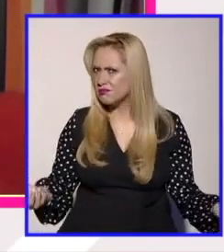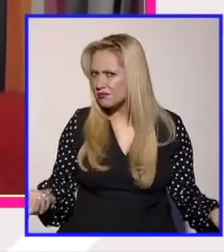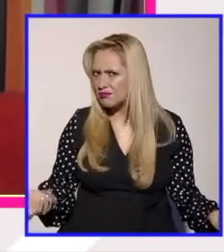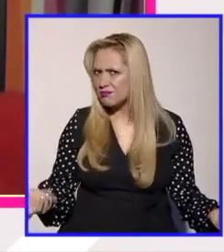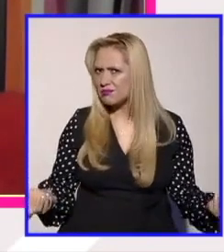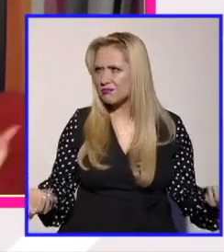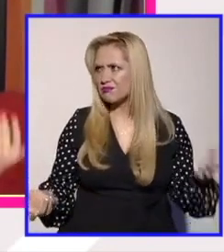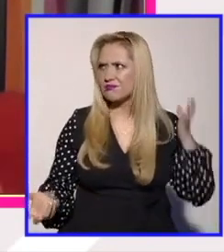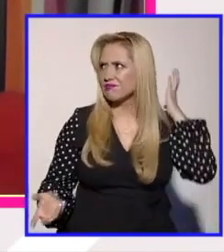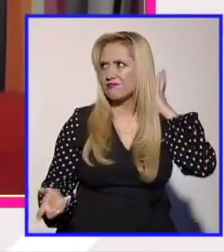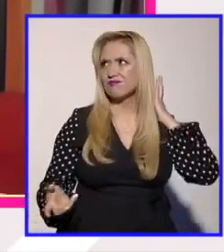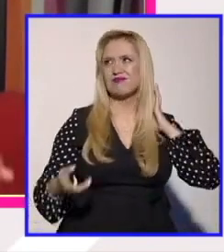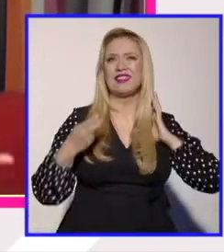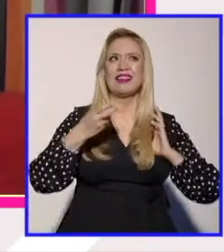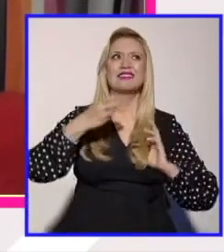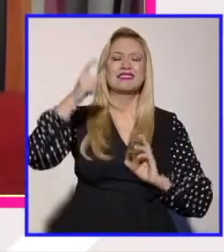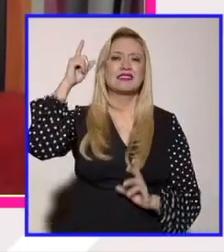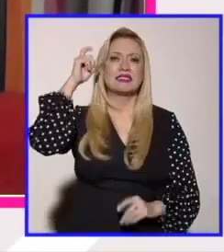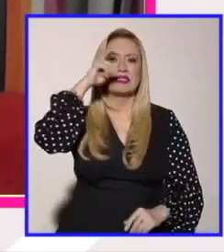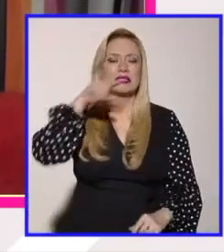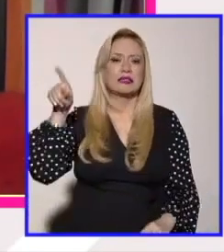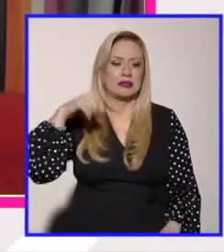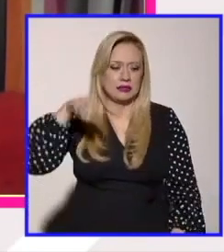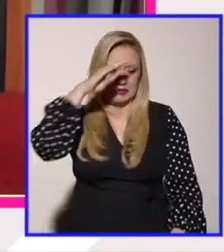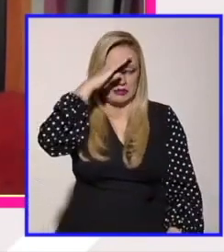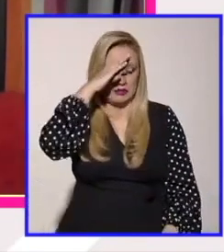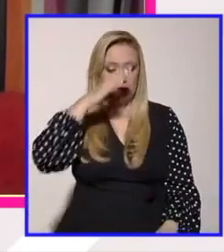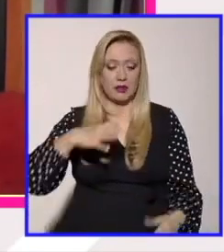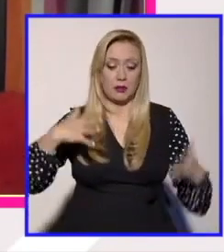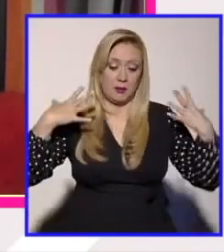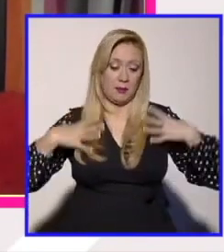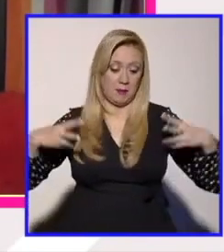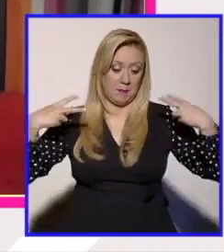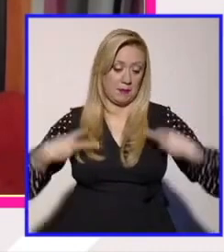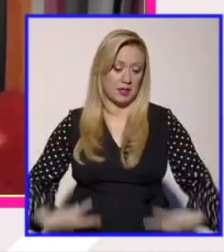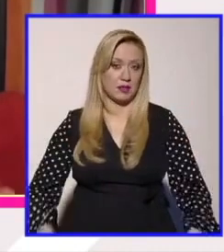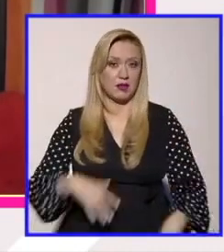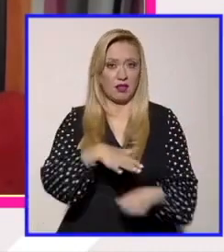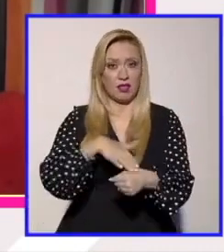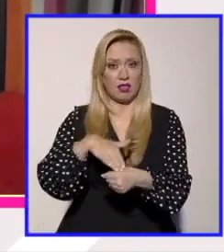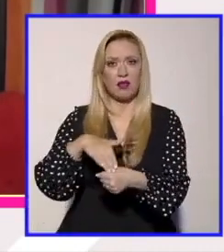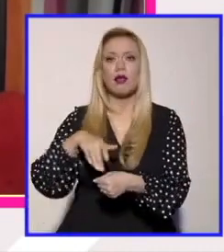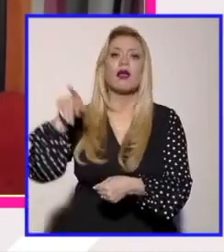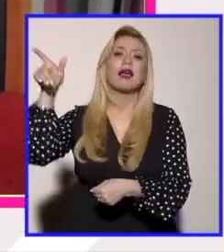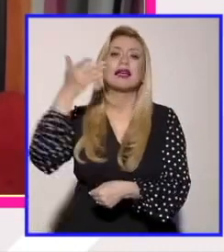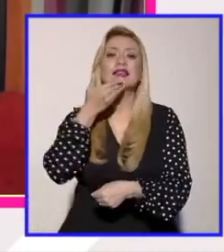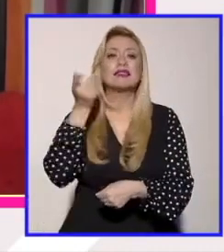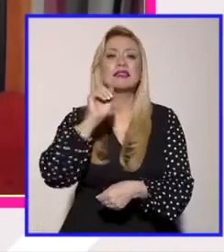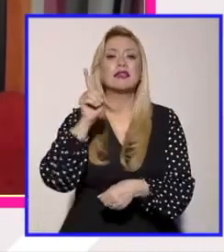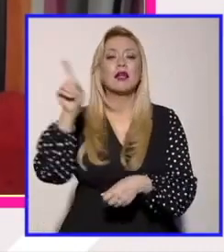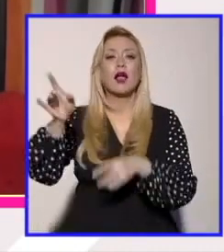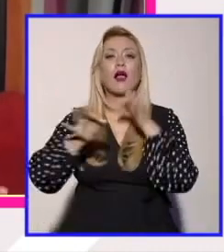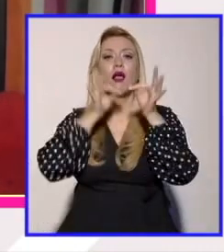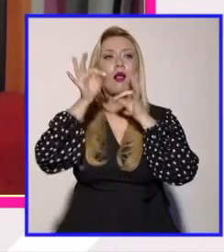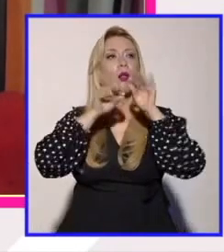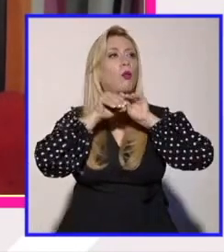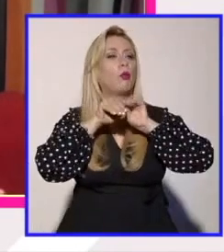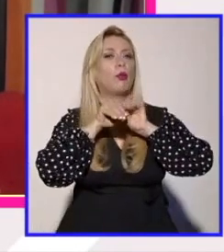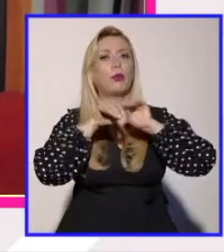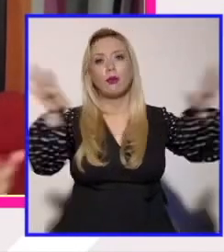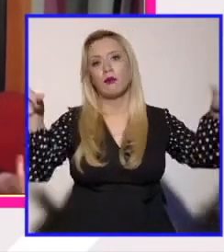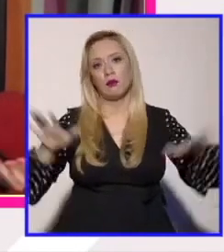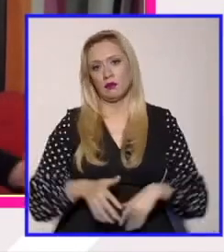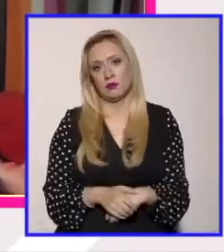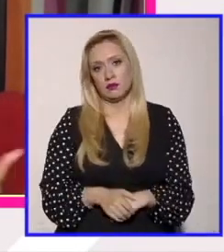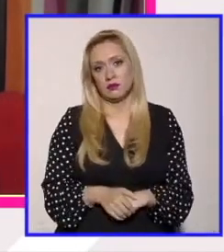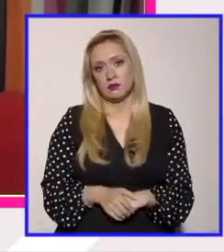Entonces, en eso lo último que van a necesitar hacer es ponerse tacones y falda para entrar a un baño a acosar. Pero esta agencia de relaciones públicas logró vender la idea. Y lo impresionante no